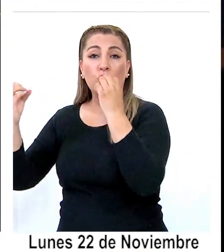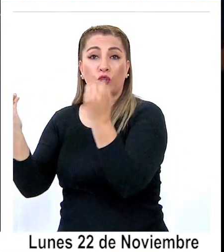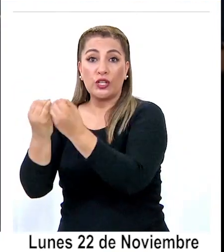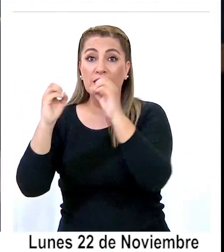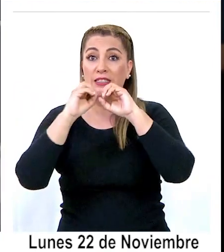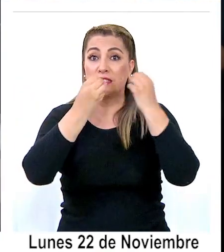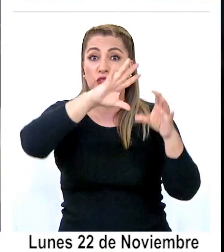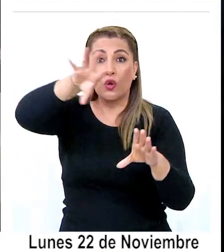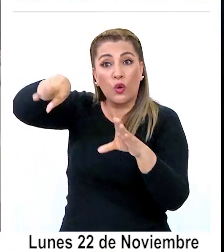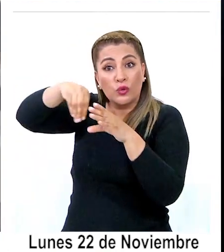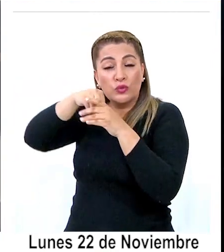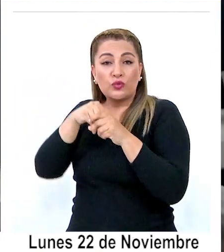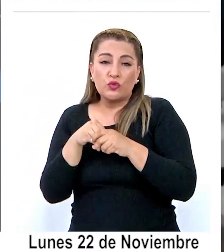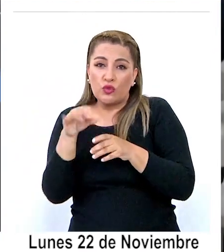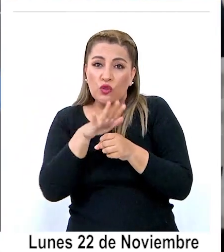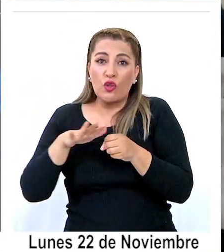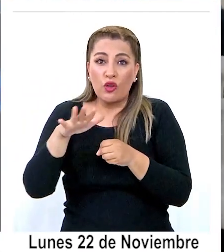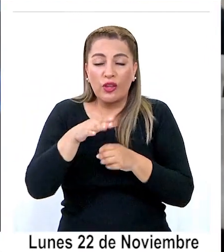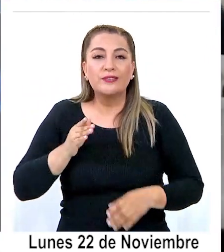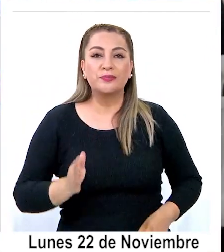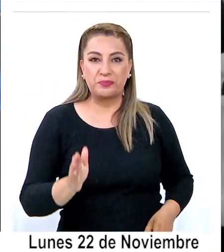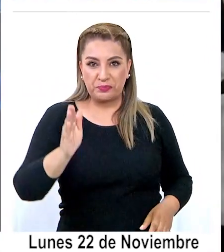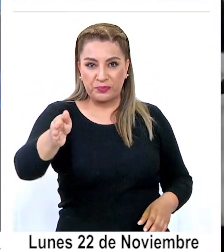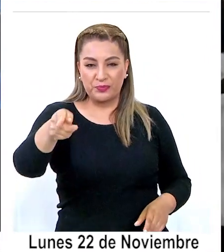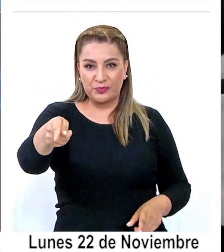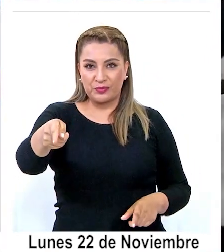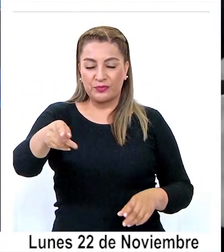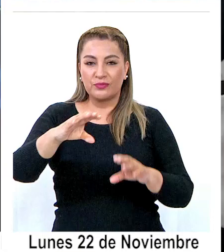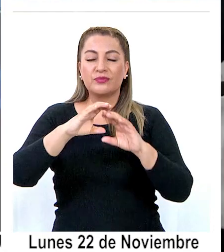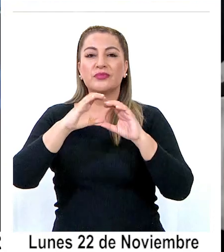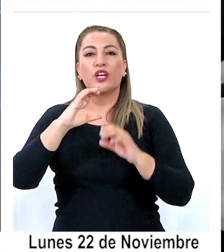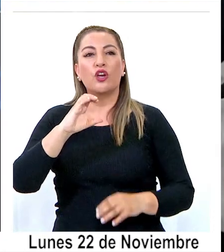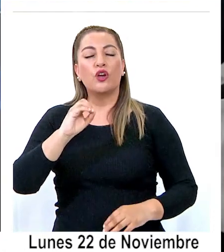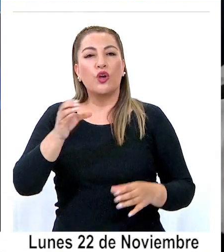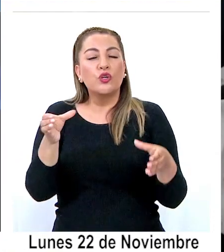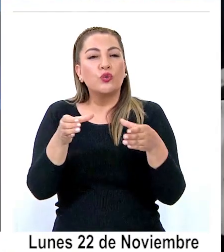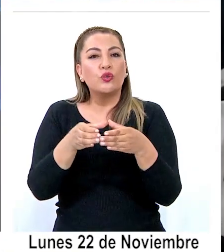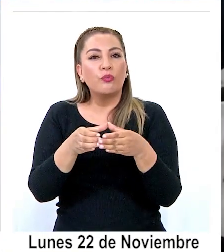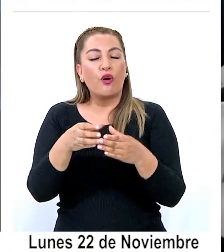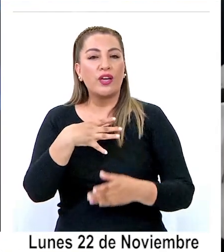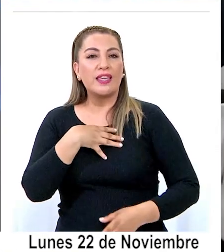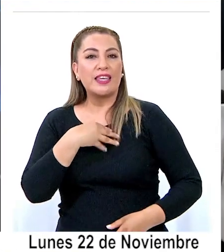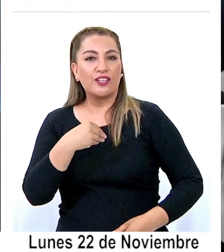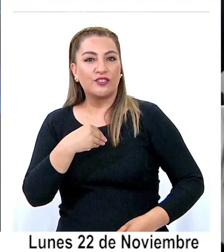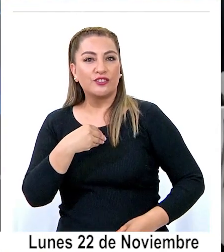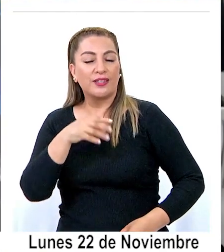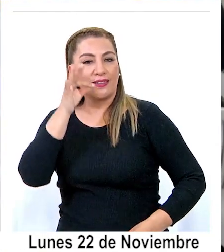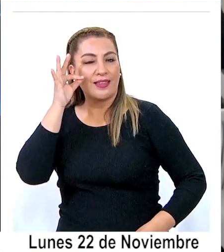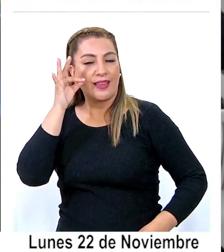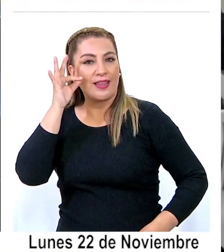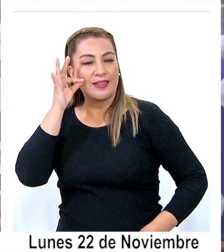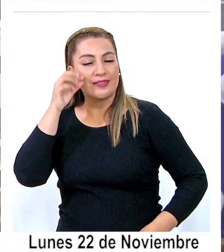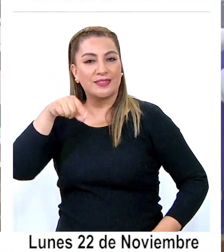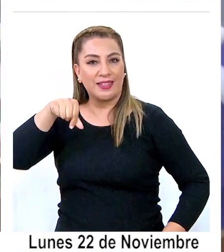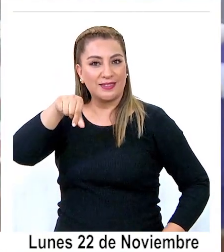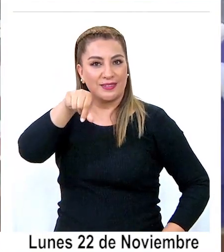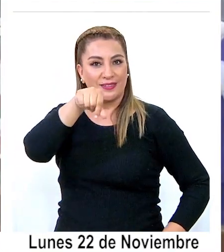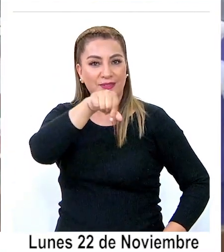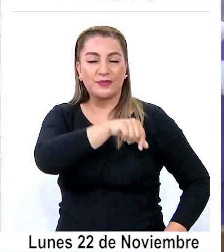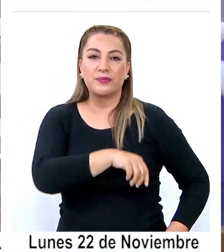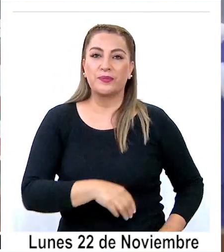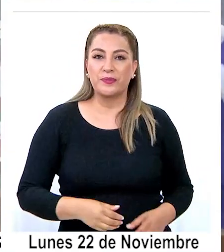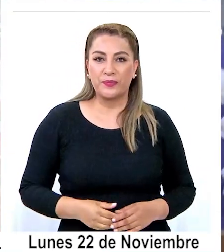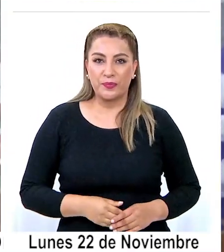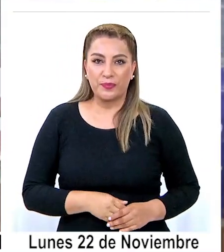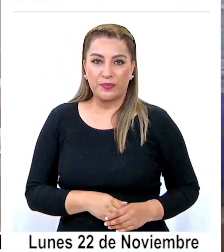en un intento por dar continuidad a la Corporación Hijos del Salitre. El